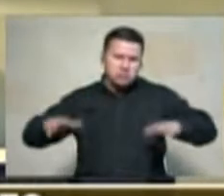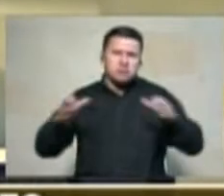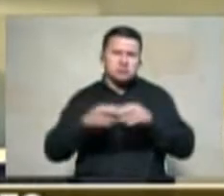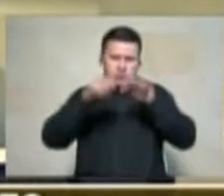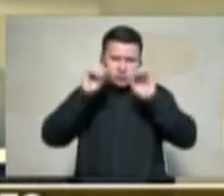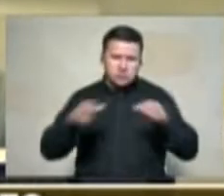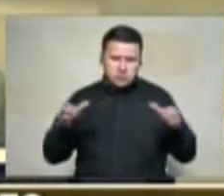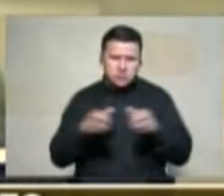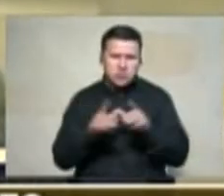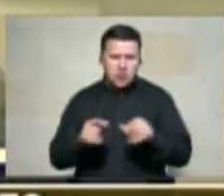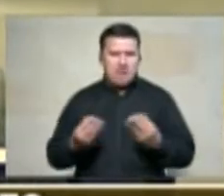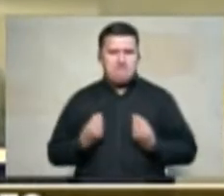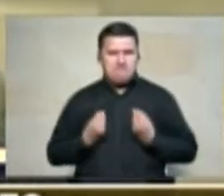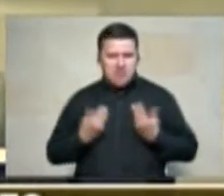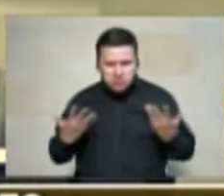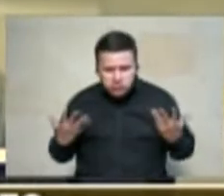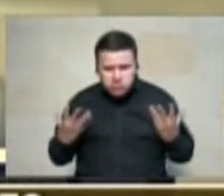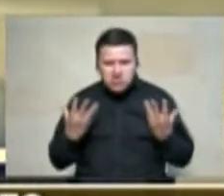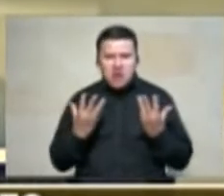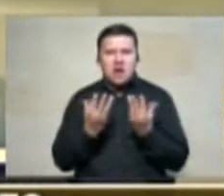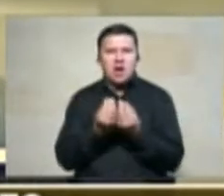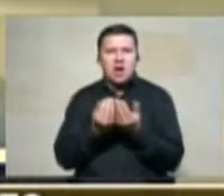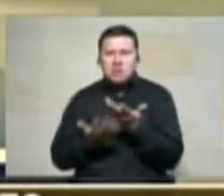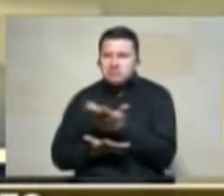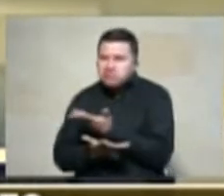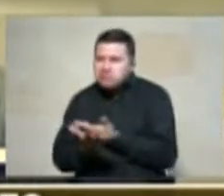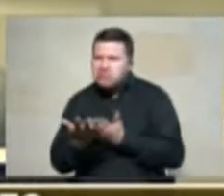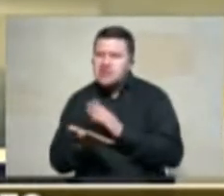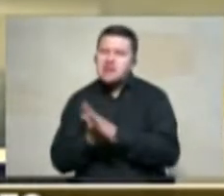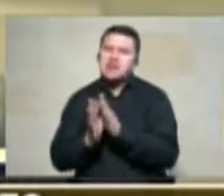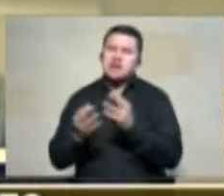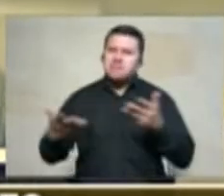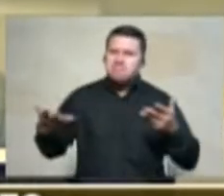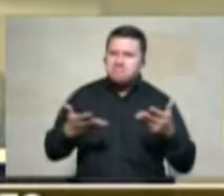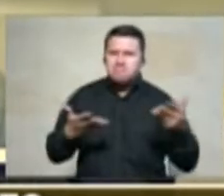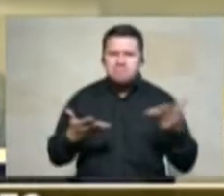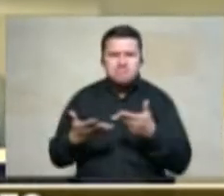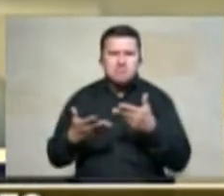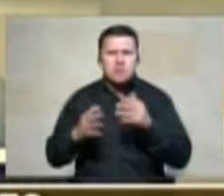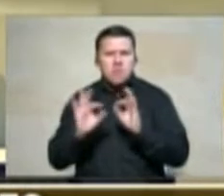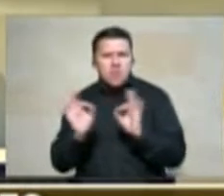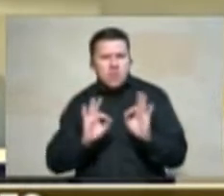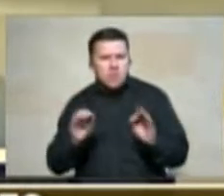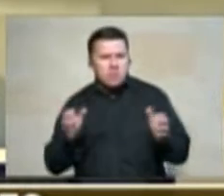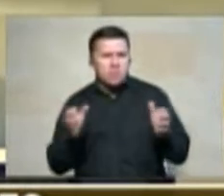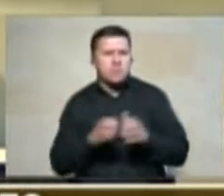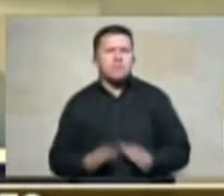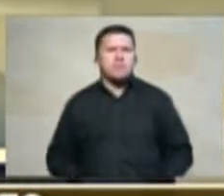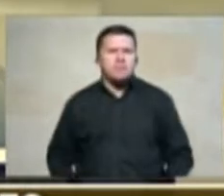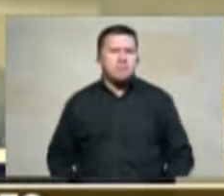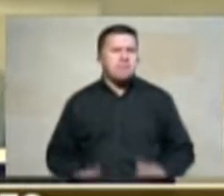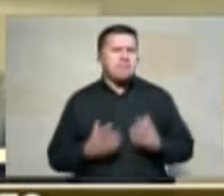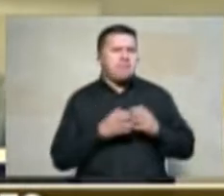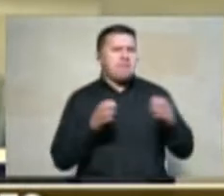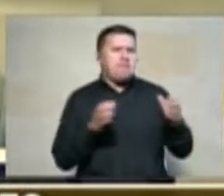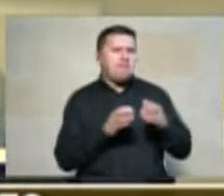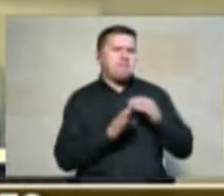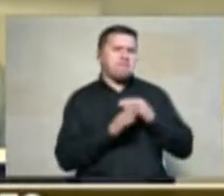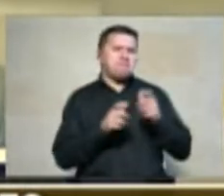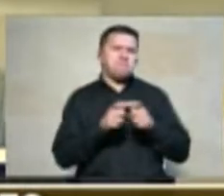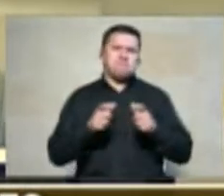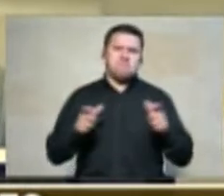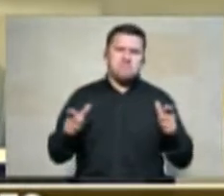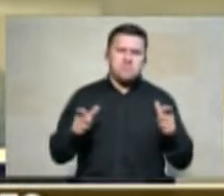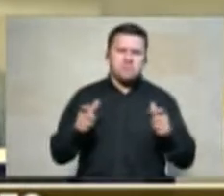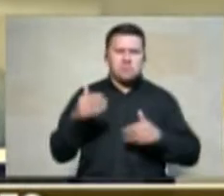condiciones de fraternidad de colaboración y de coordinación los pequeños los medianos y los grandes productores de este